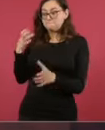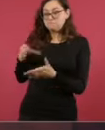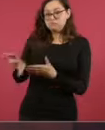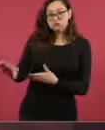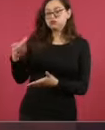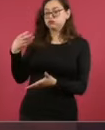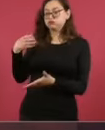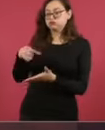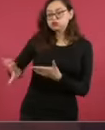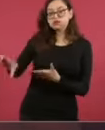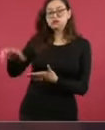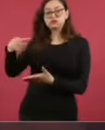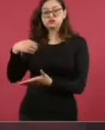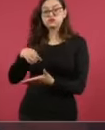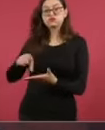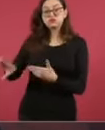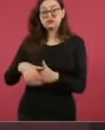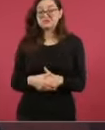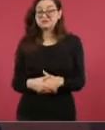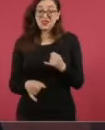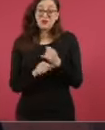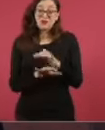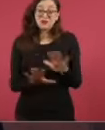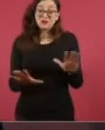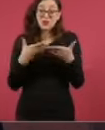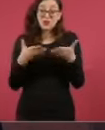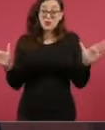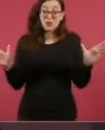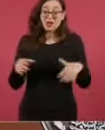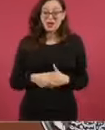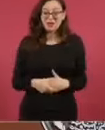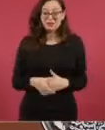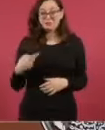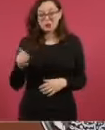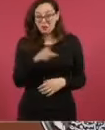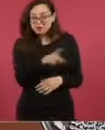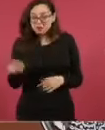porque es de dominio público, nada más que no lo buscan.